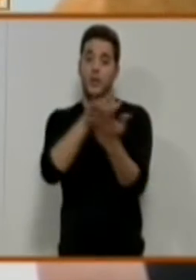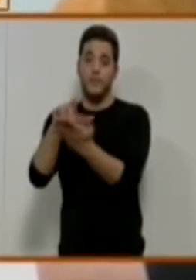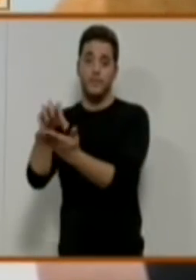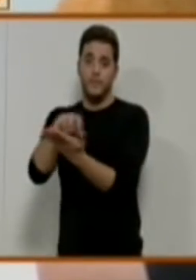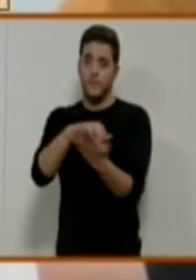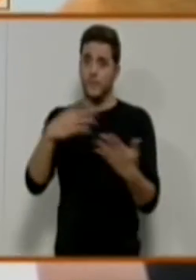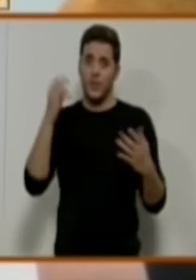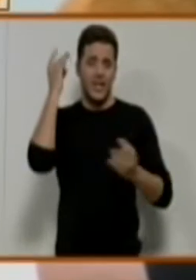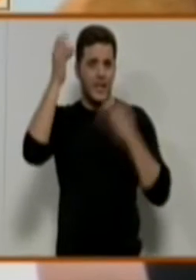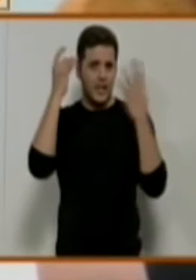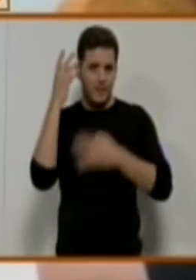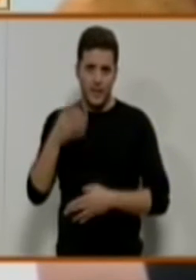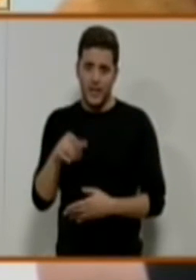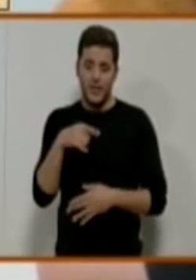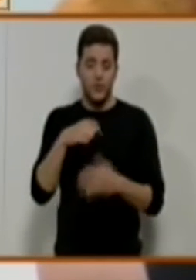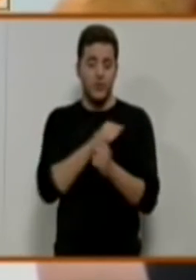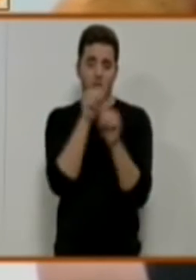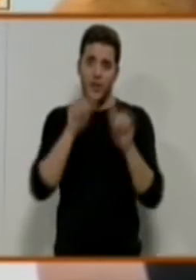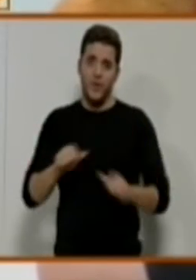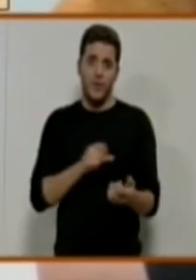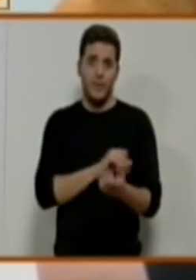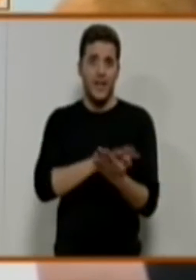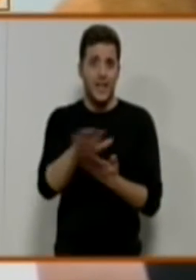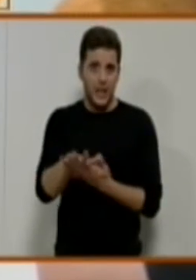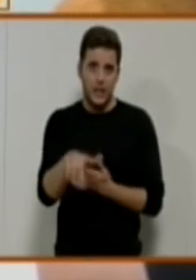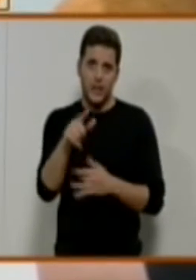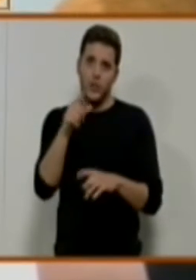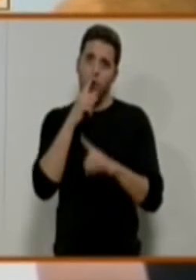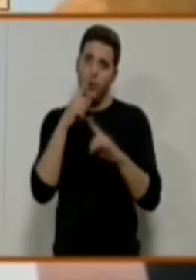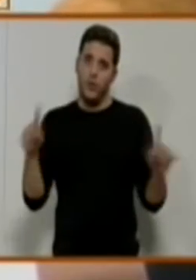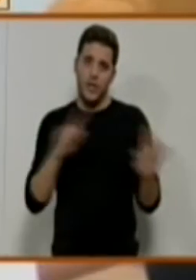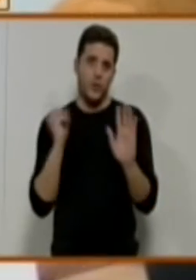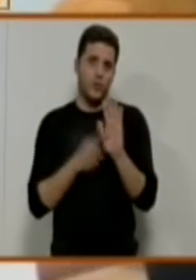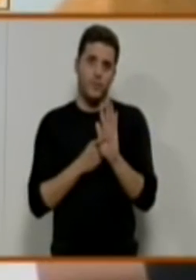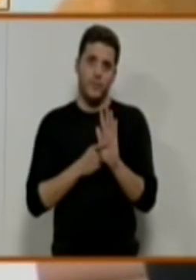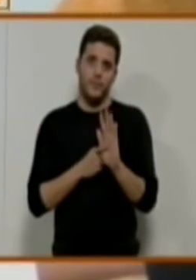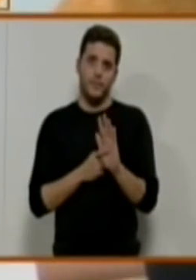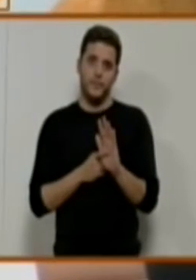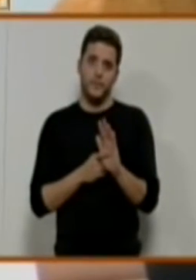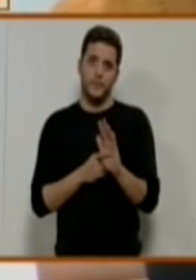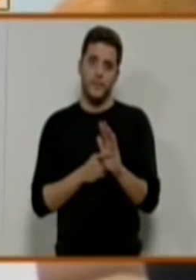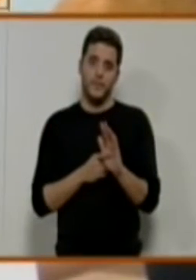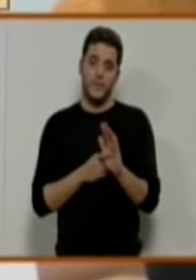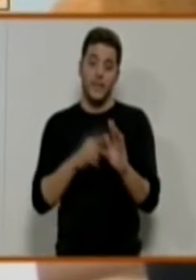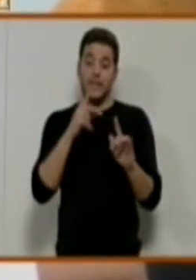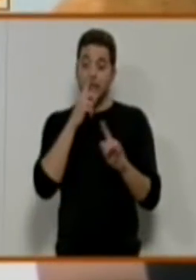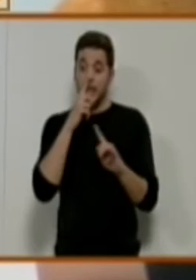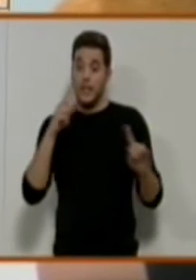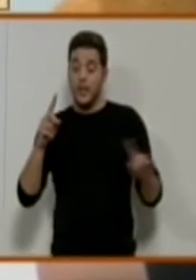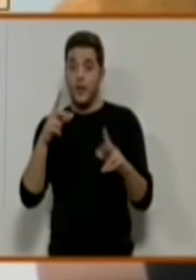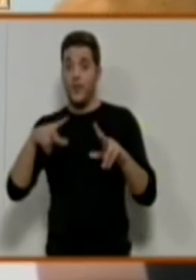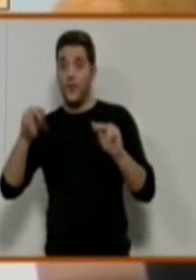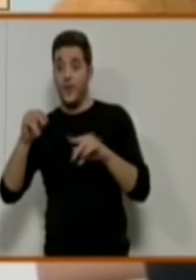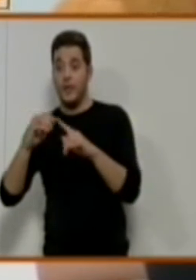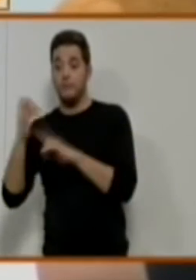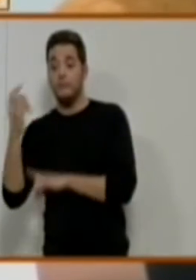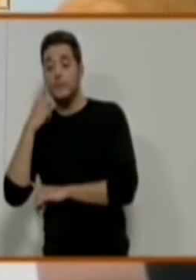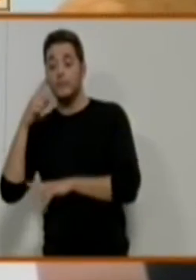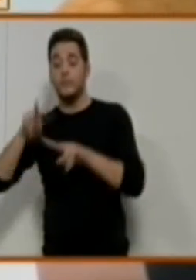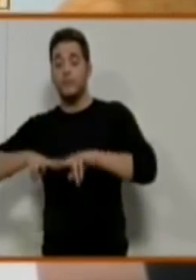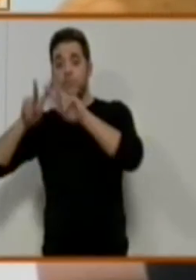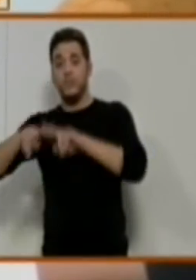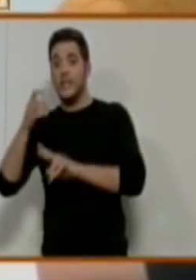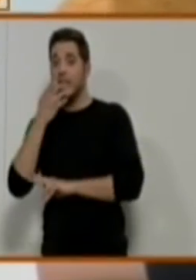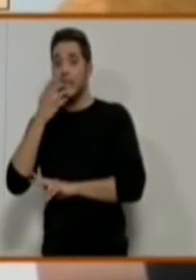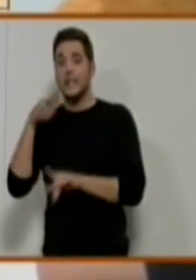las actividades de forma gratuita durante un año. A partir de ese año se valora si la situación sigue siendo o es una